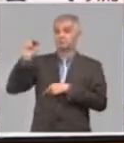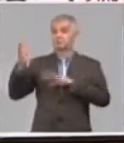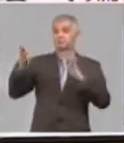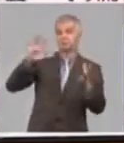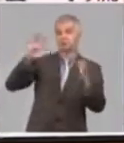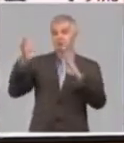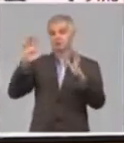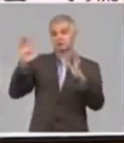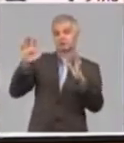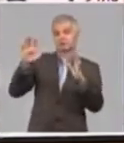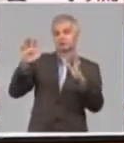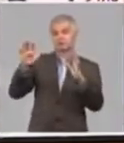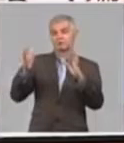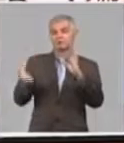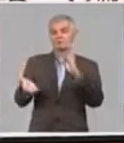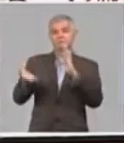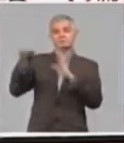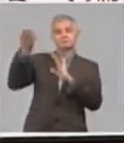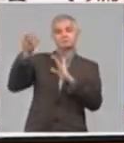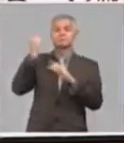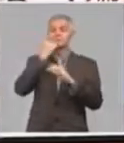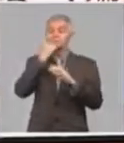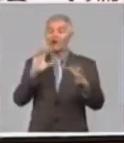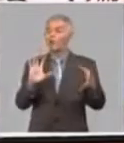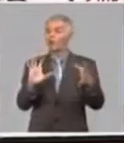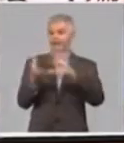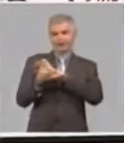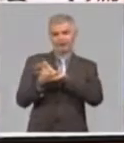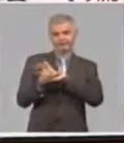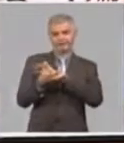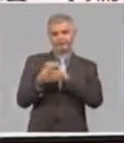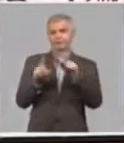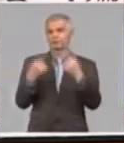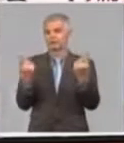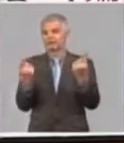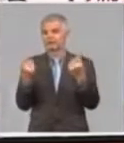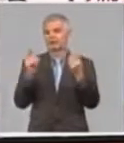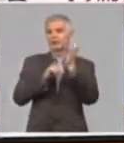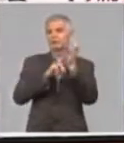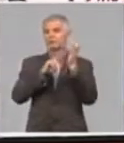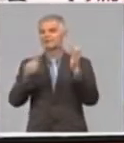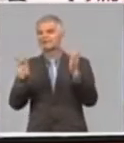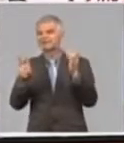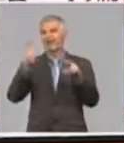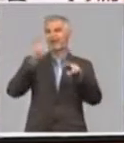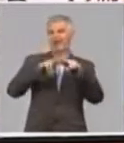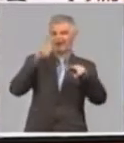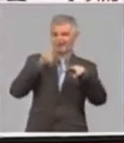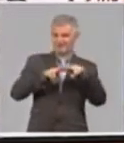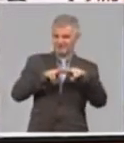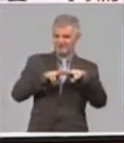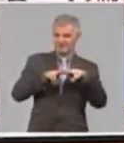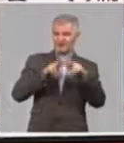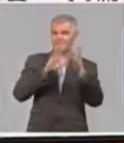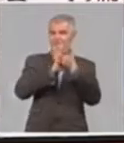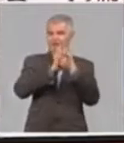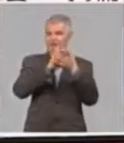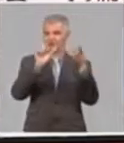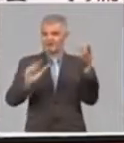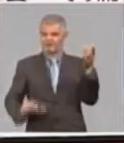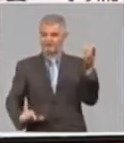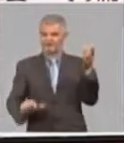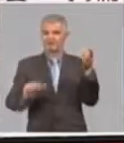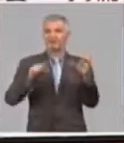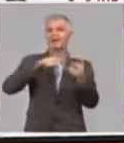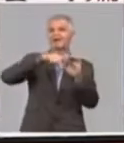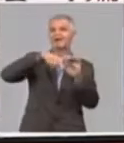más elevados, presenta la situación más complicada, sobre todo en las provincias de La Habana, Madaveque y del